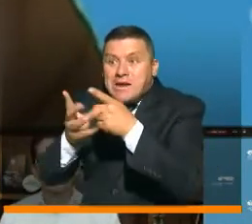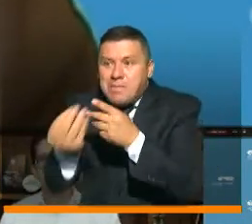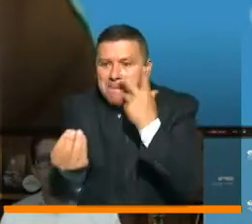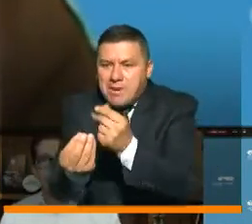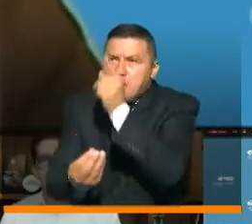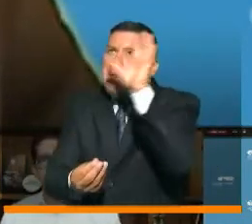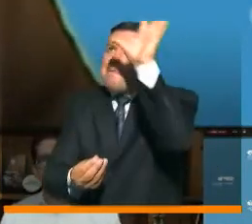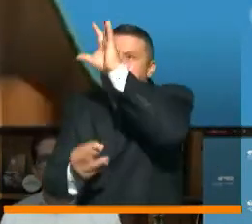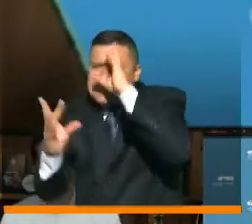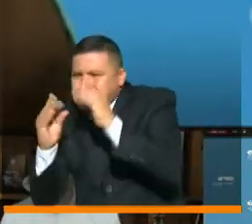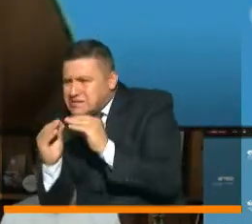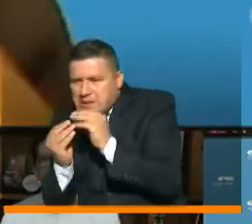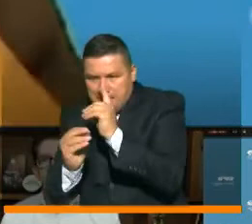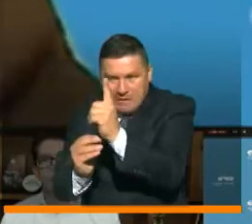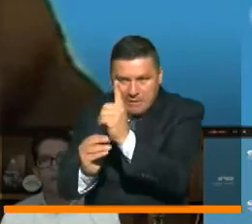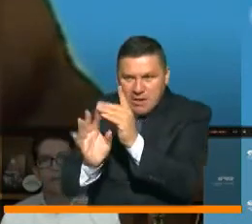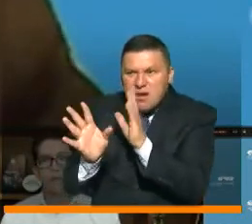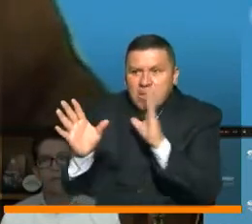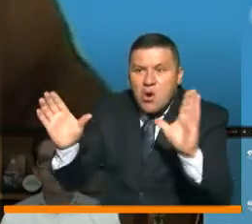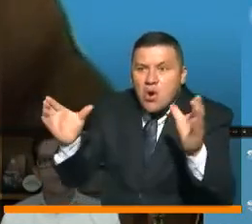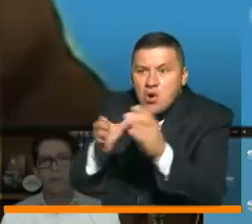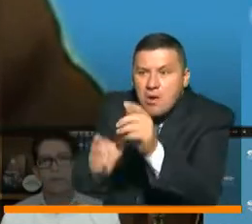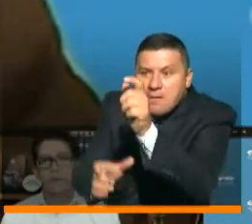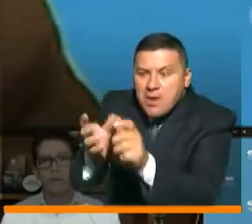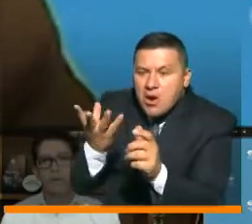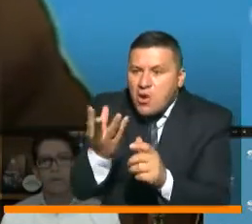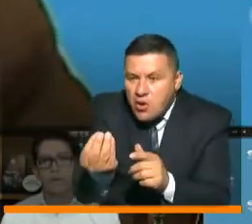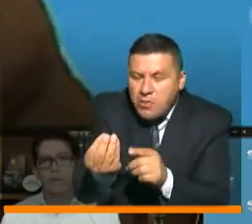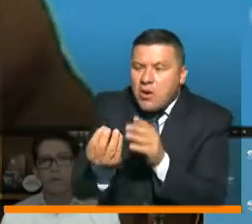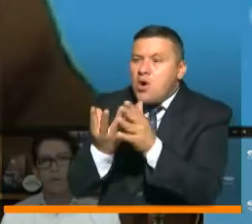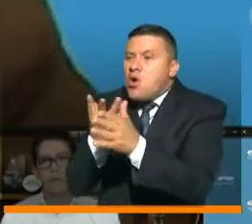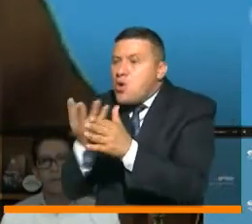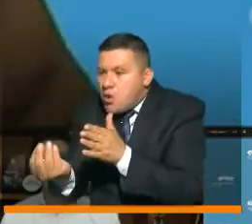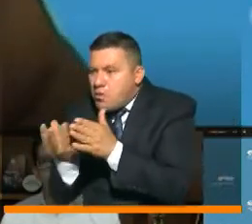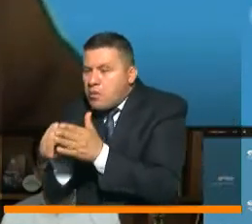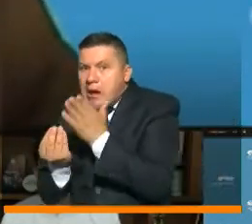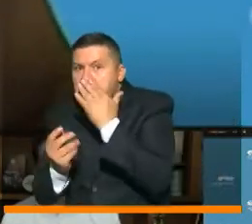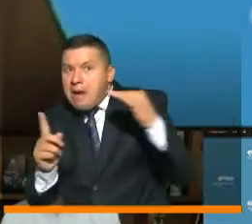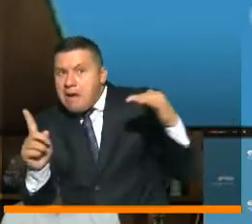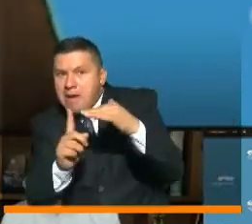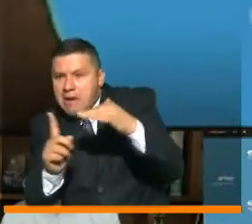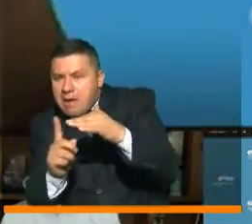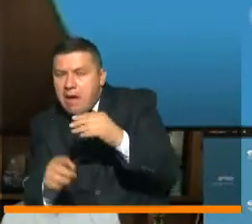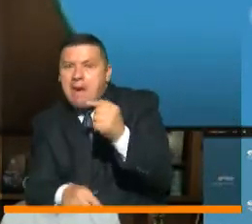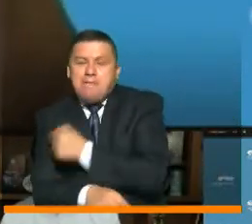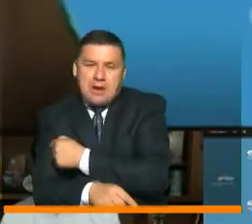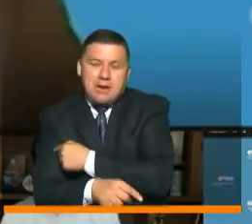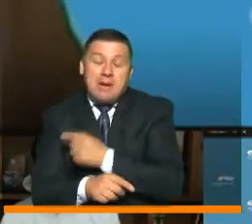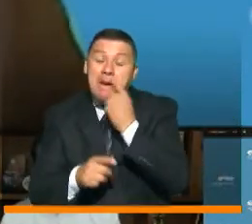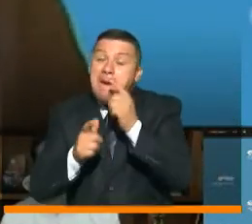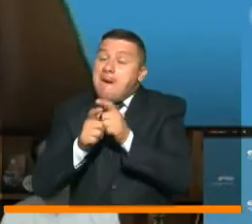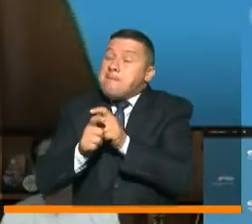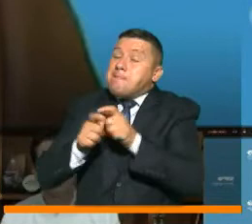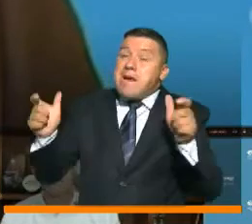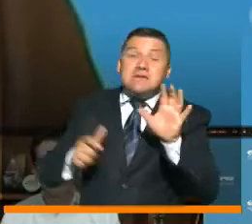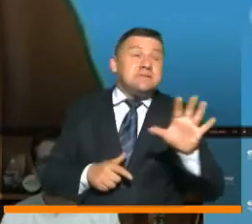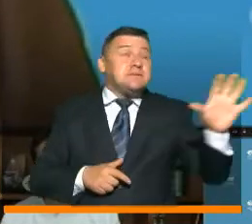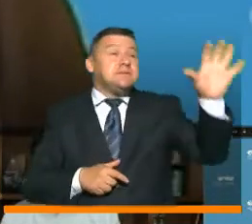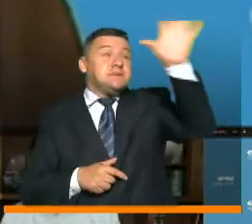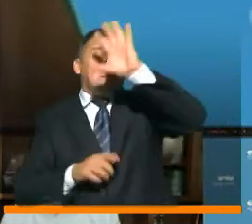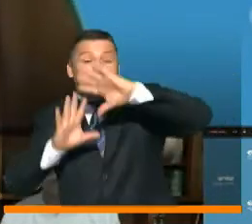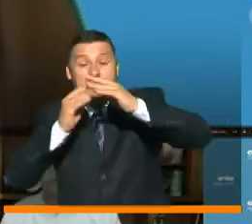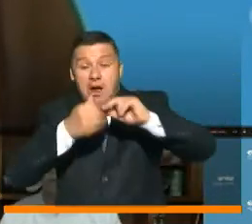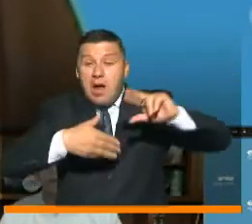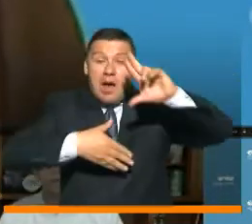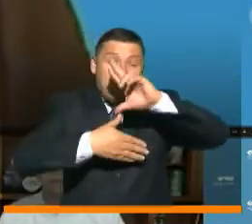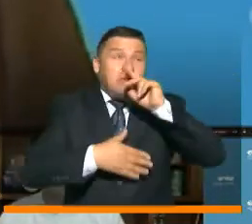primero la vacuna y cuáles van siguiendo de acuerdo a los riesgos que se van encontrando. La mayoría de los países de las